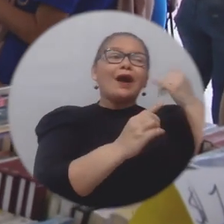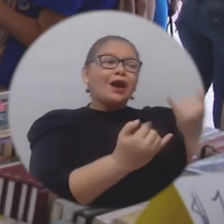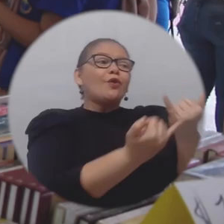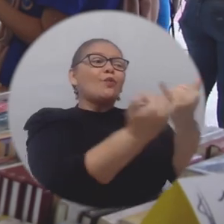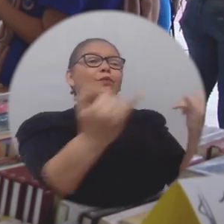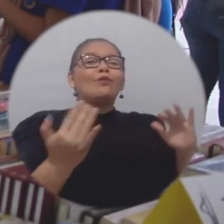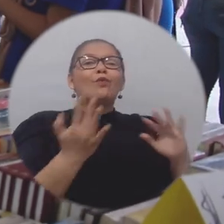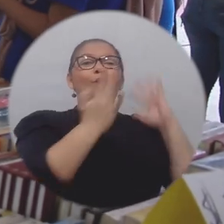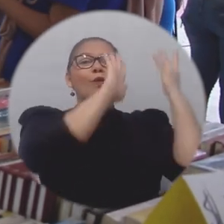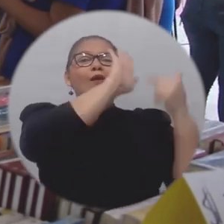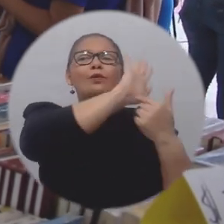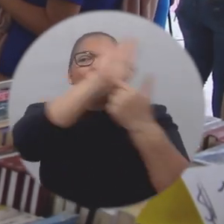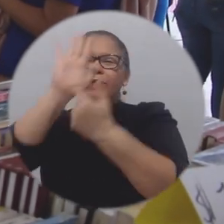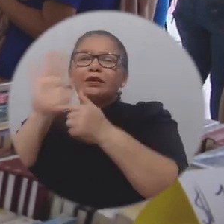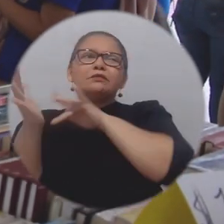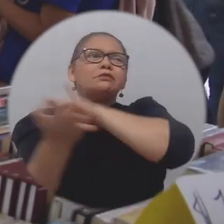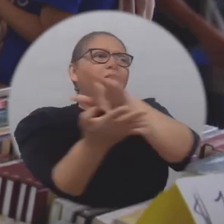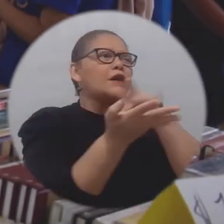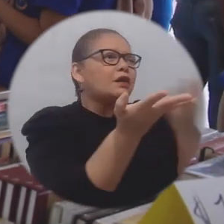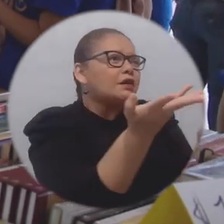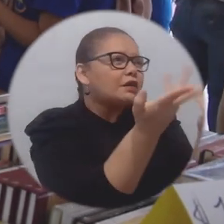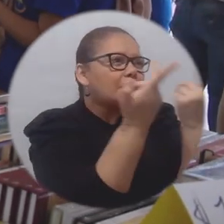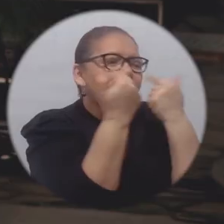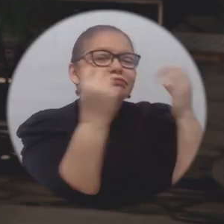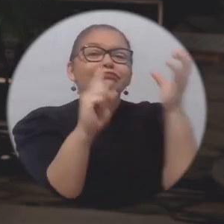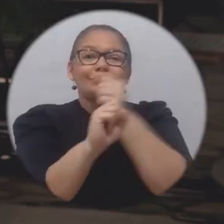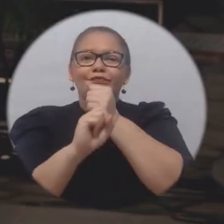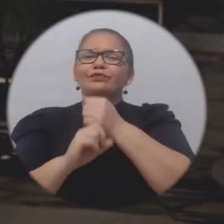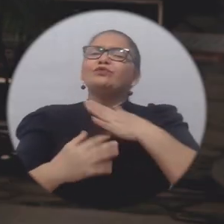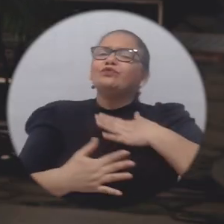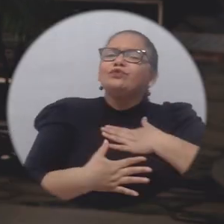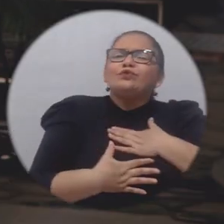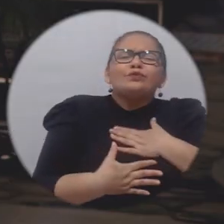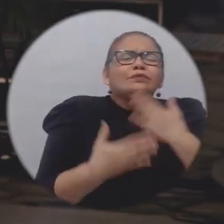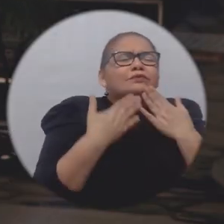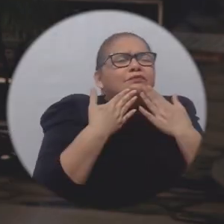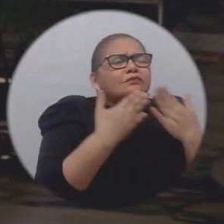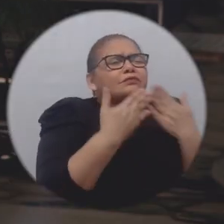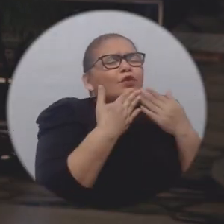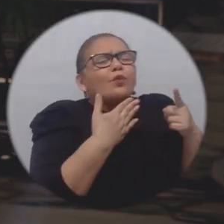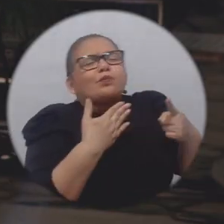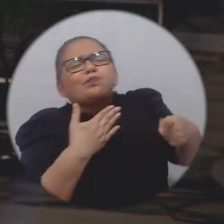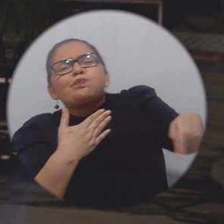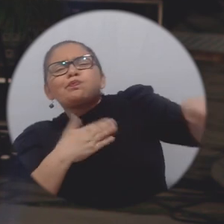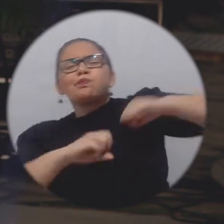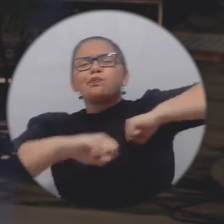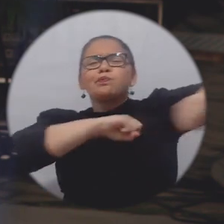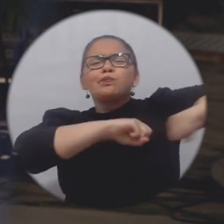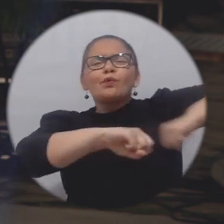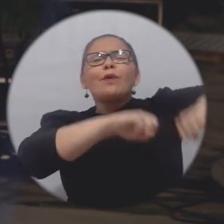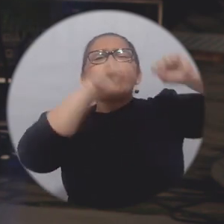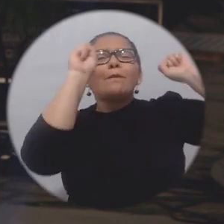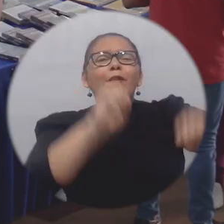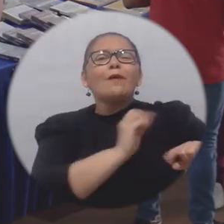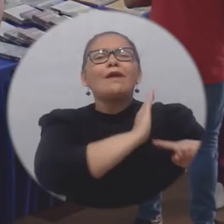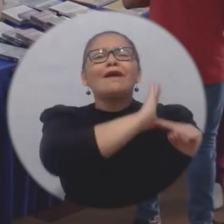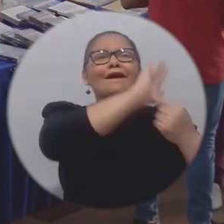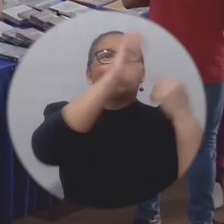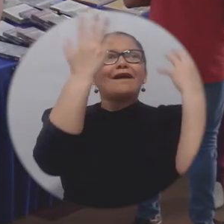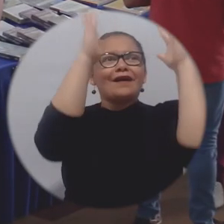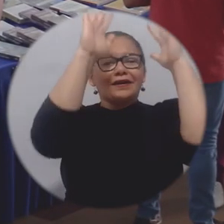esta feria, encontrar esos puntos de encuentro en ese camino. Así que yo no tengo más que agradecimiento por quienes lo han hecho posible.